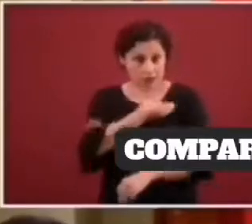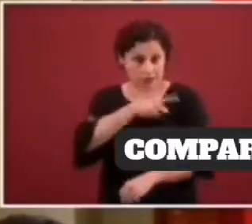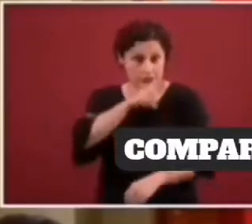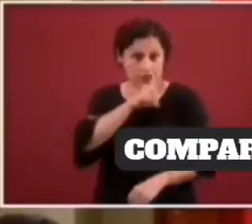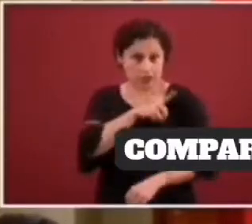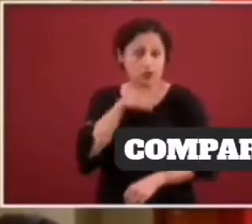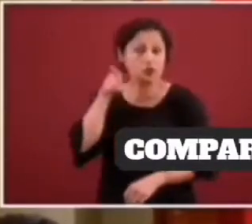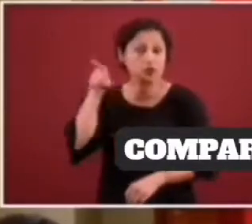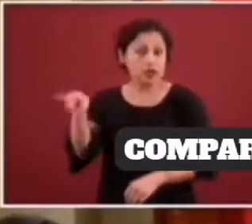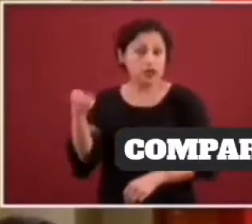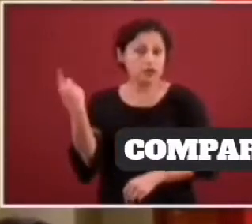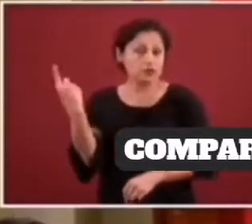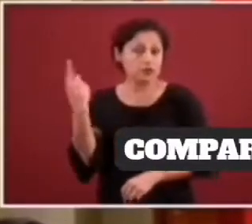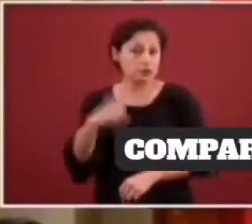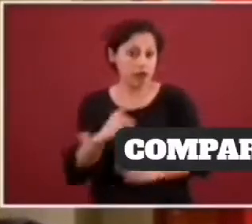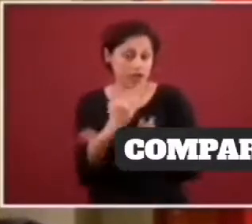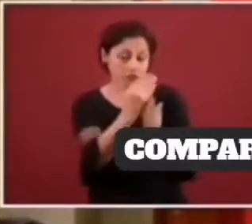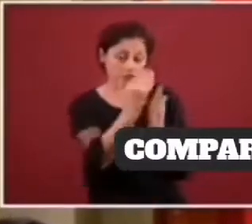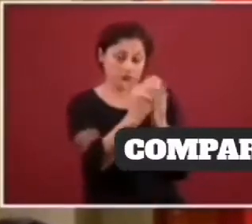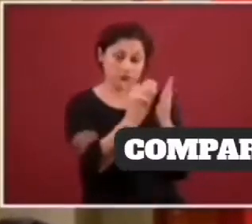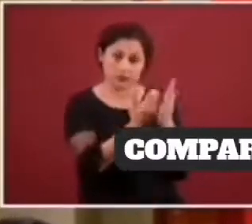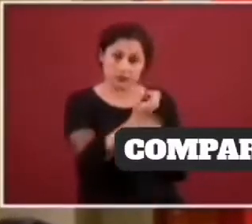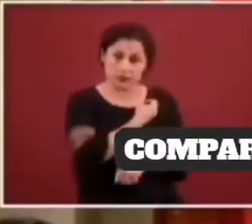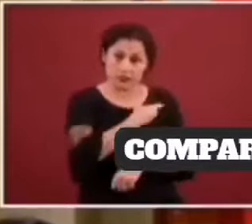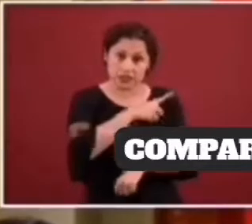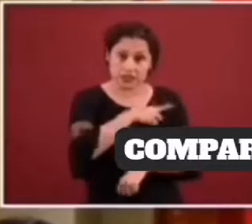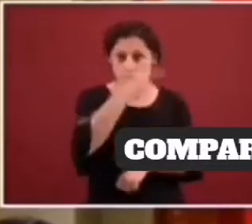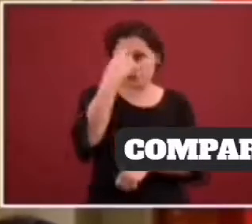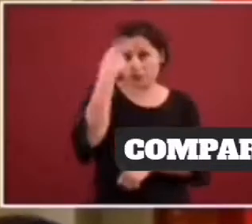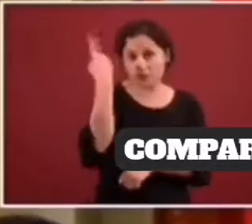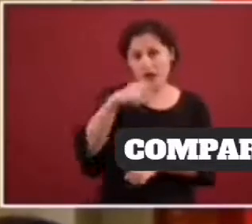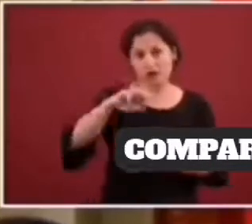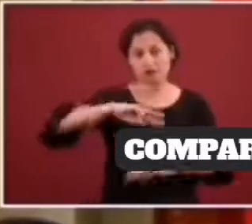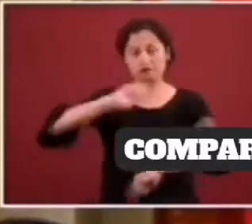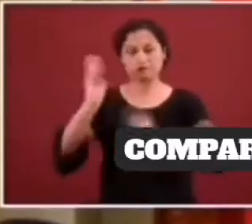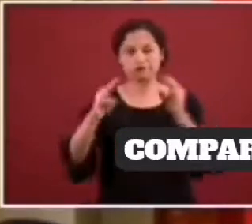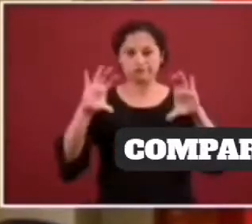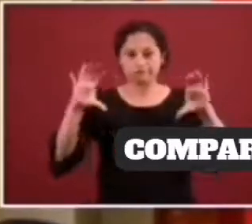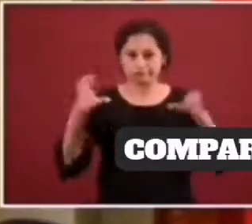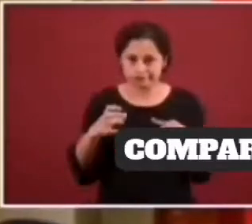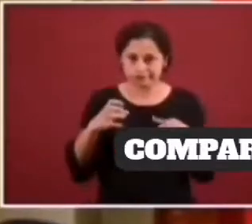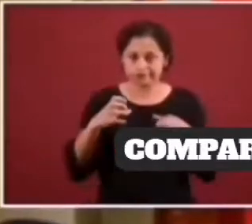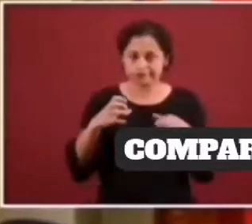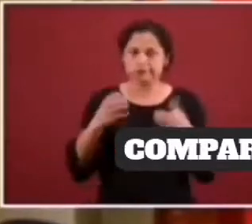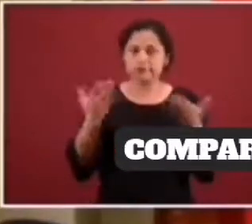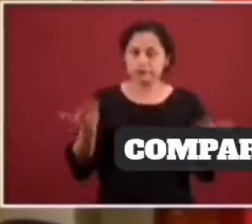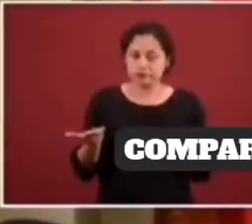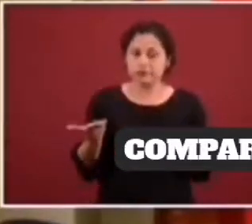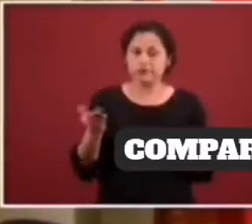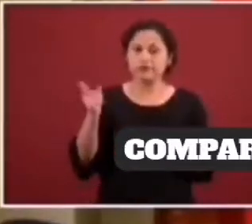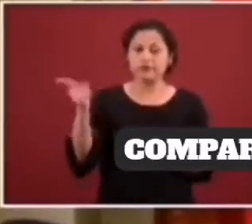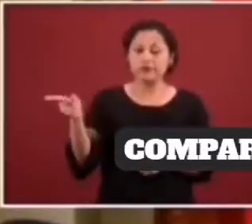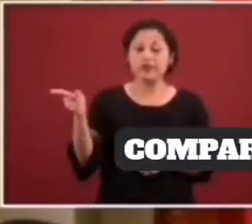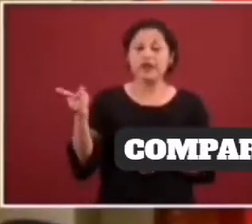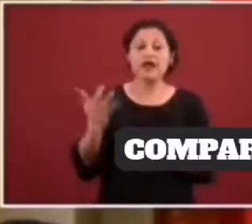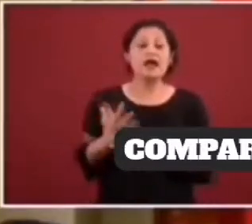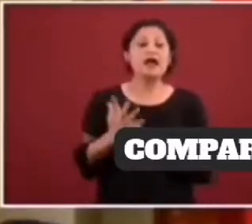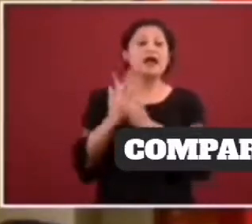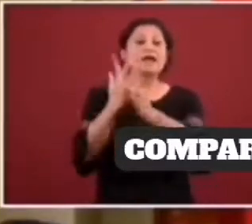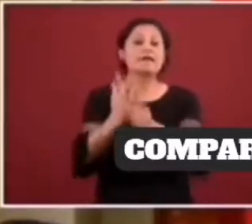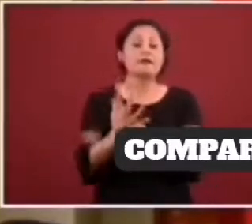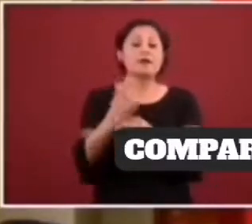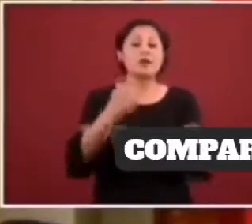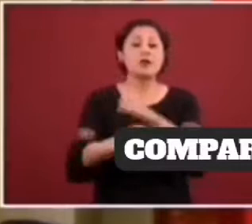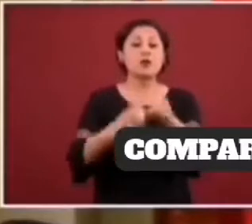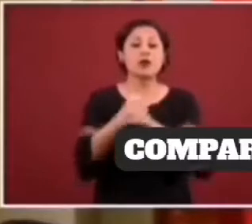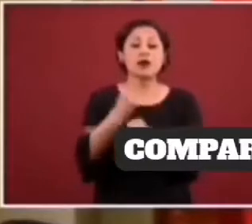lineamientos de salud a nivel mundial, justamente declaró el año 2020 como el